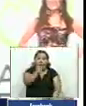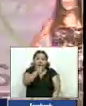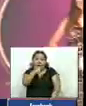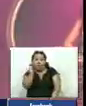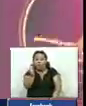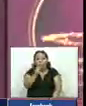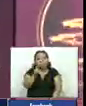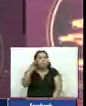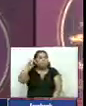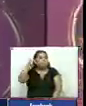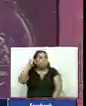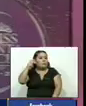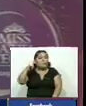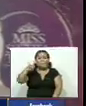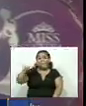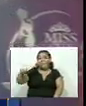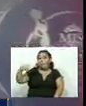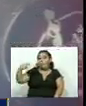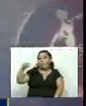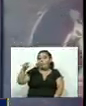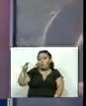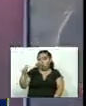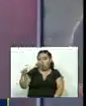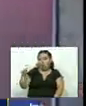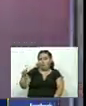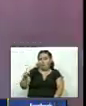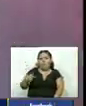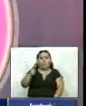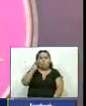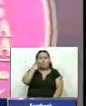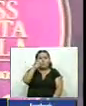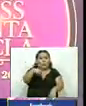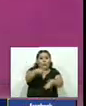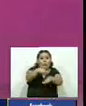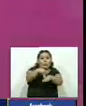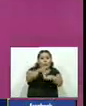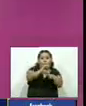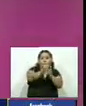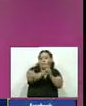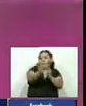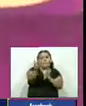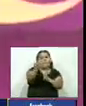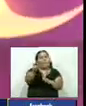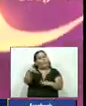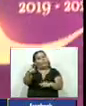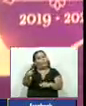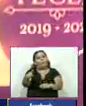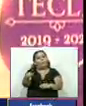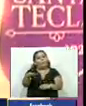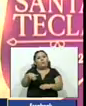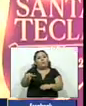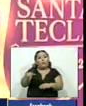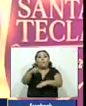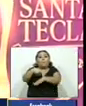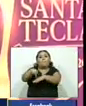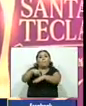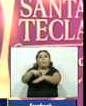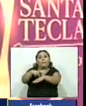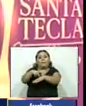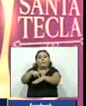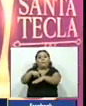música de John Williams que lo vamos a hacer esta vez no en la plaza de la cultura sino que en la plaza Merliot